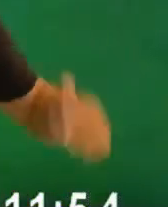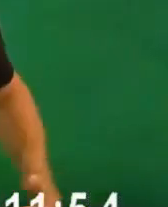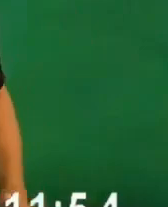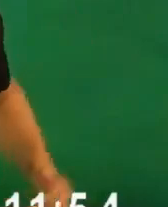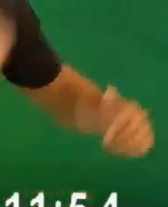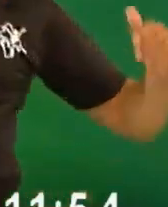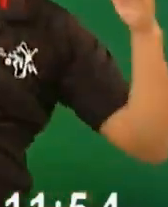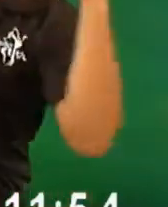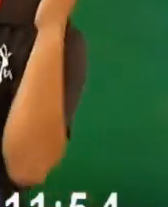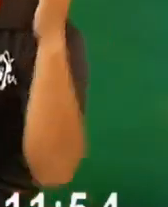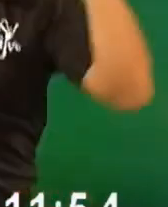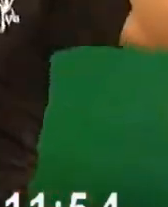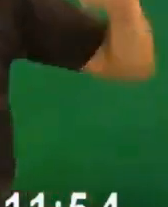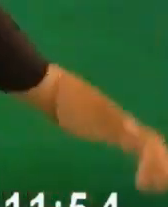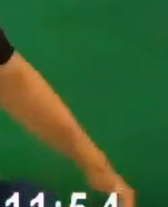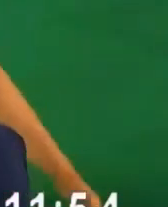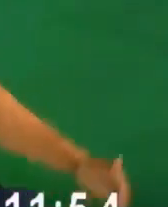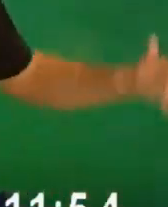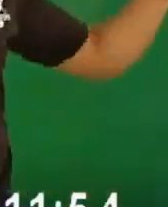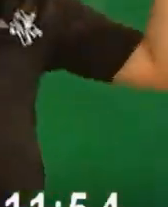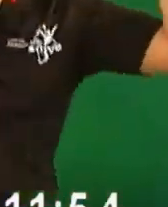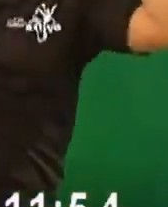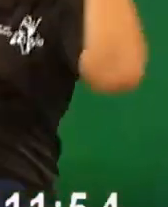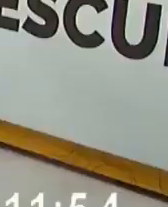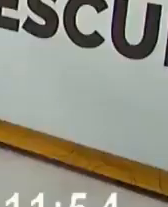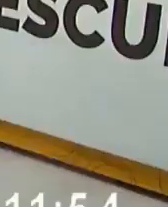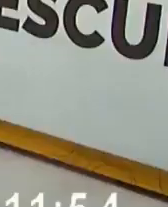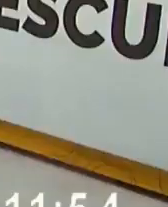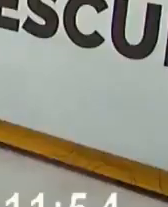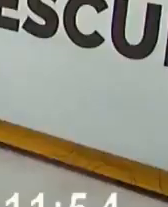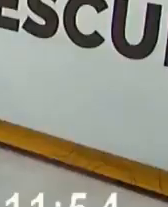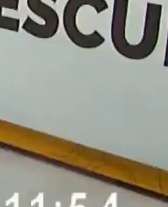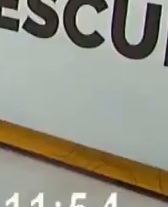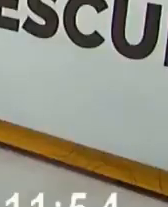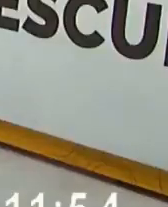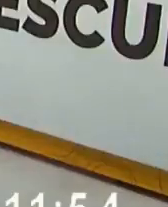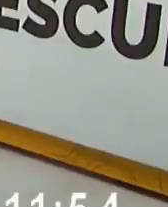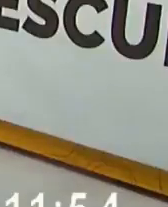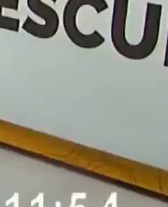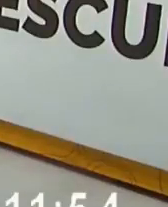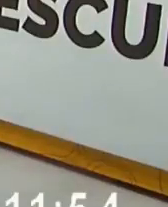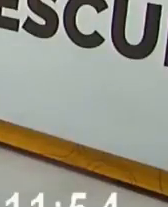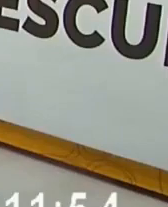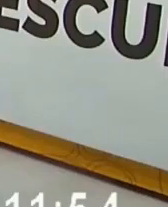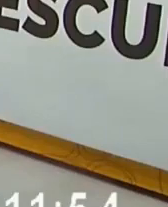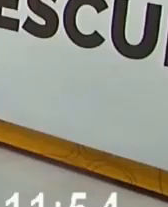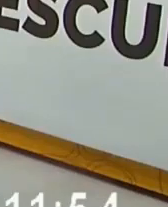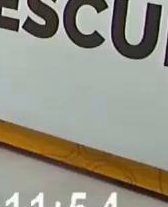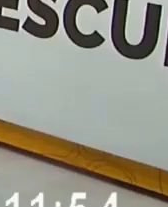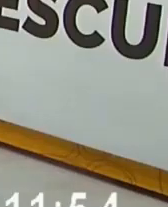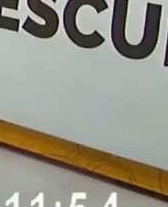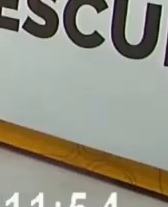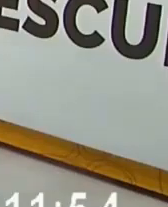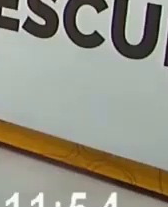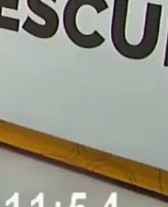Vamos, compañeros. Perfecto, profesor. Ojo. Mi compañero Eladio dijo que podíamos hacer este.